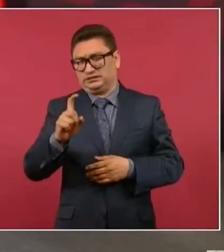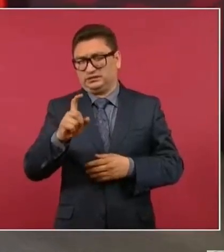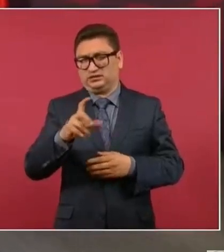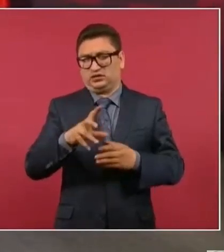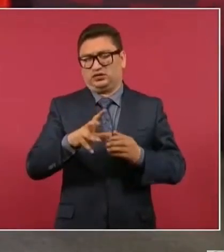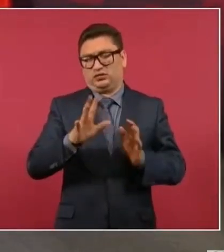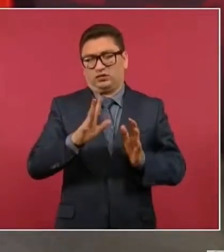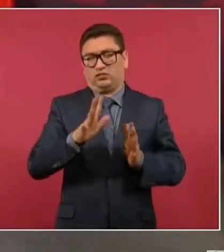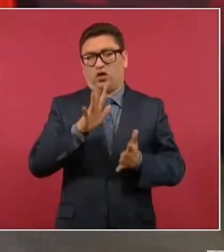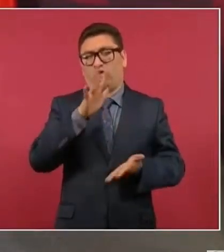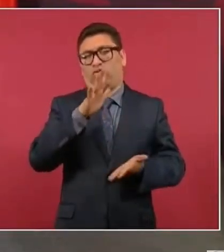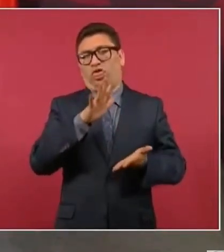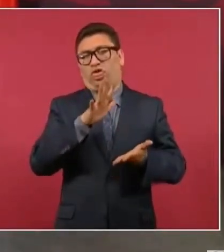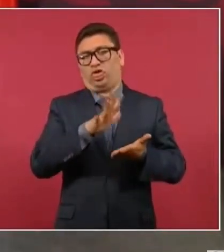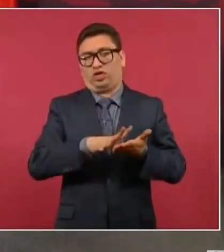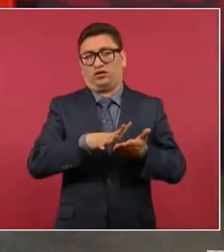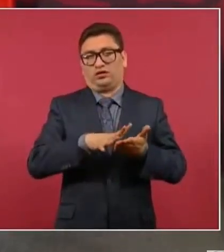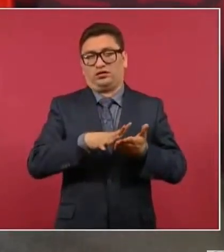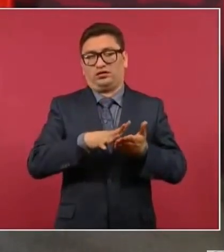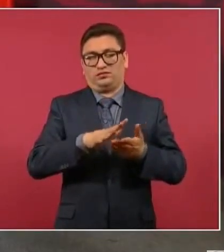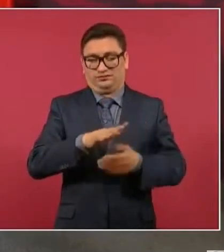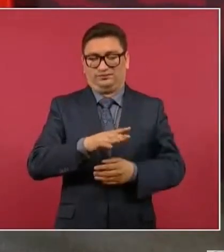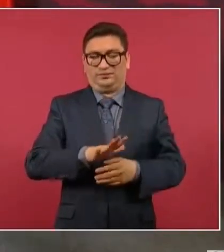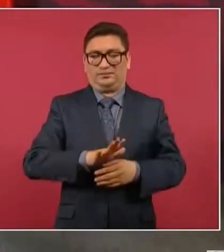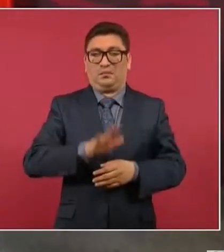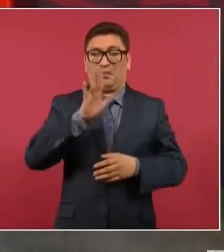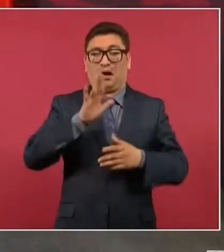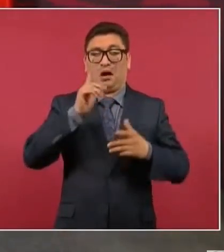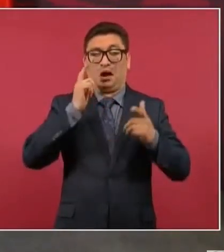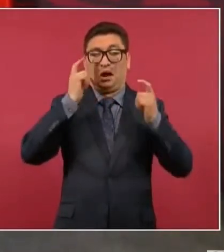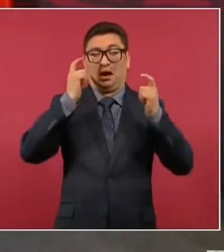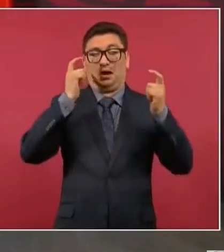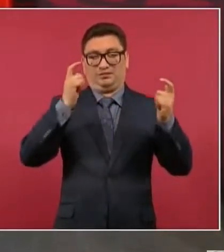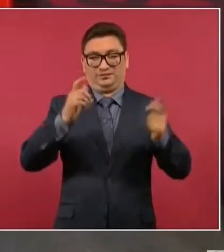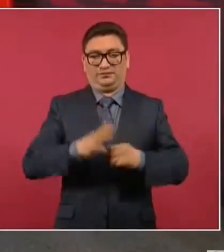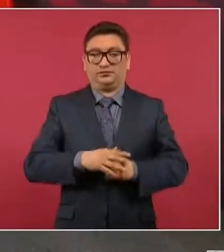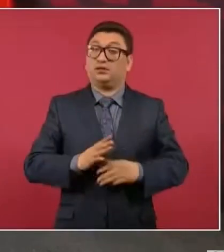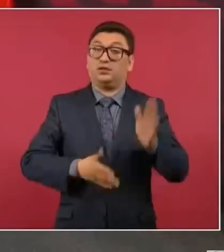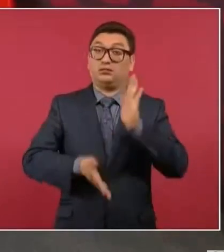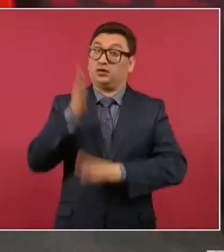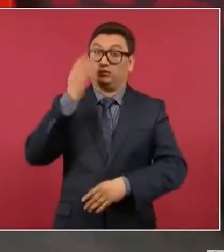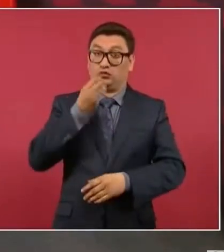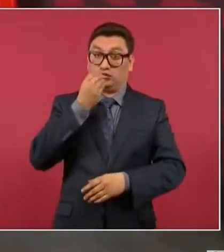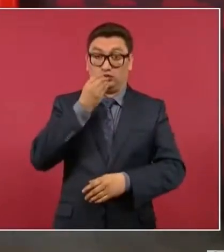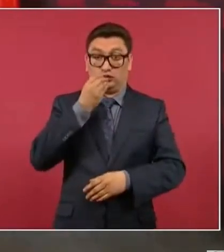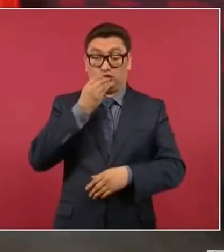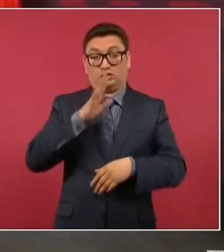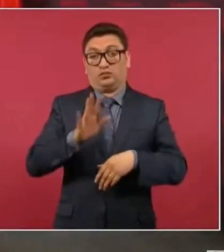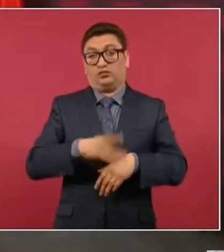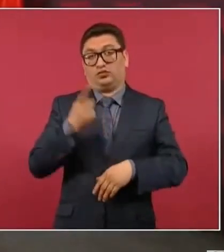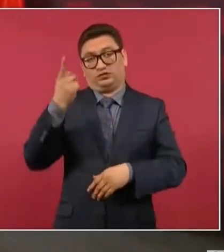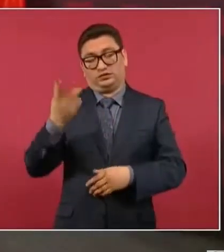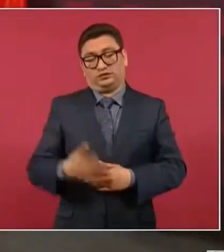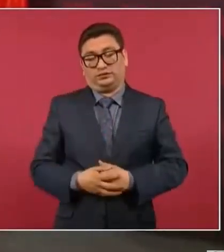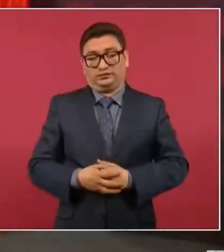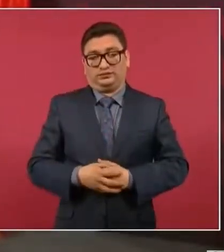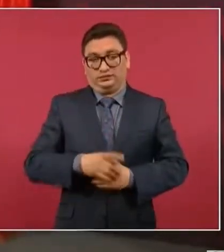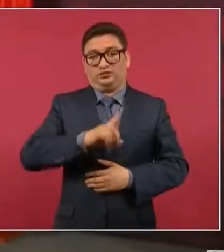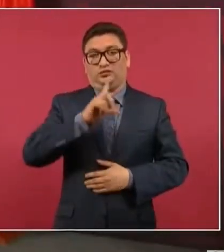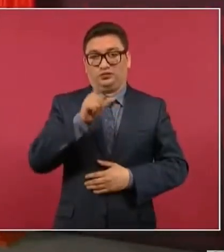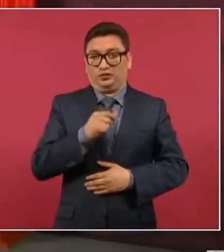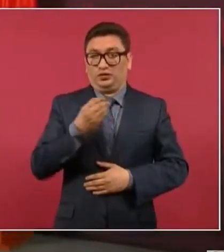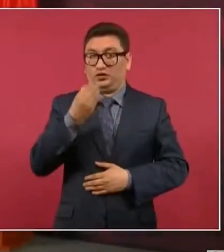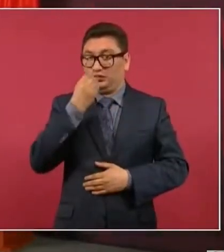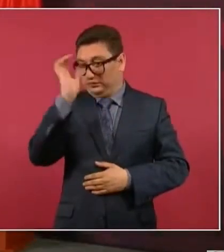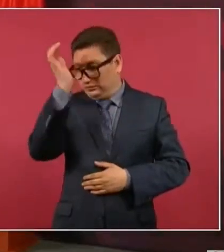que están con estrés hídrico. Vámonos a desayunar porque si no ya la